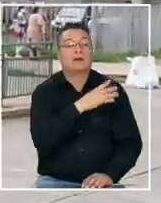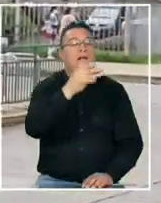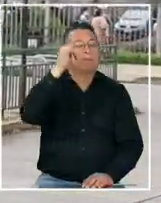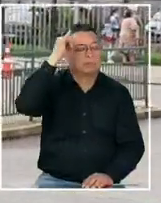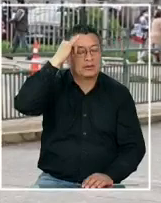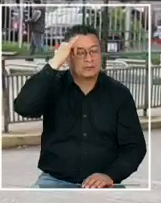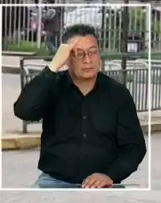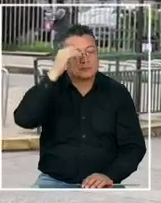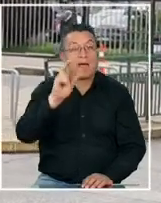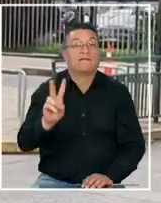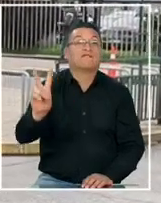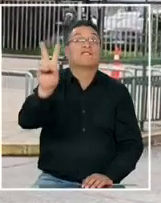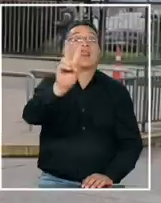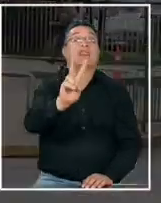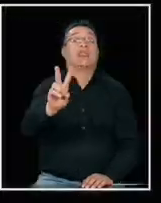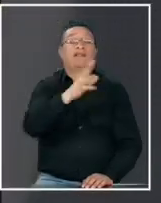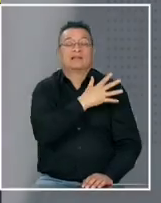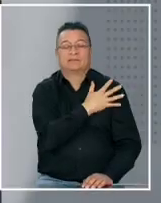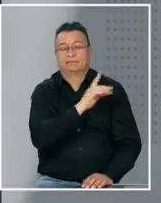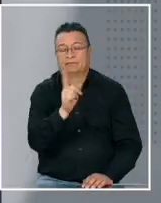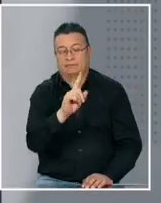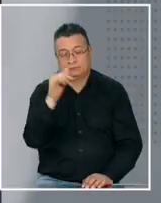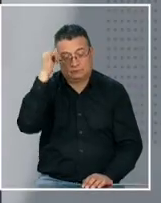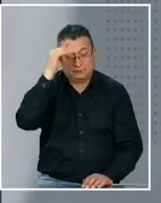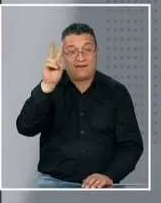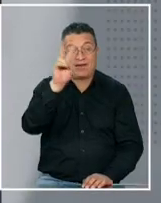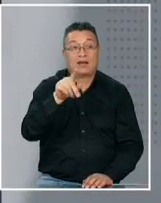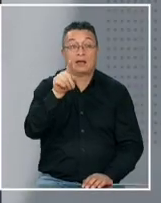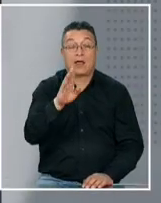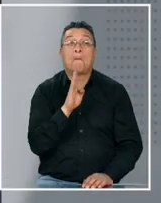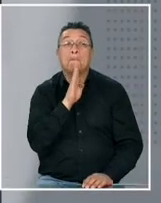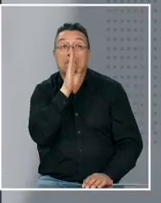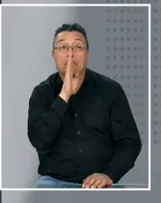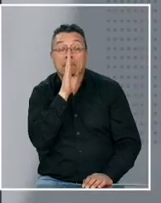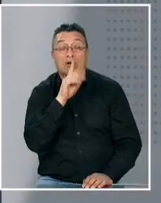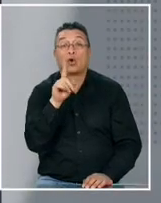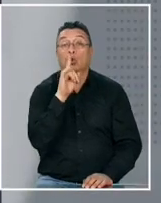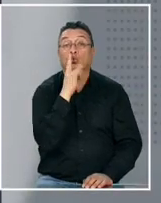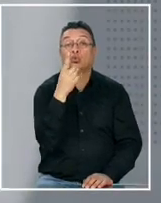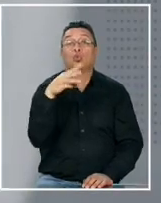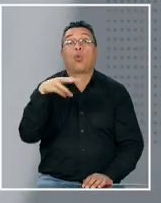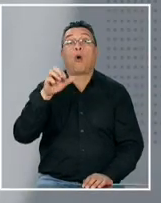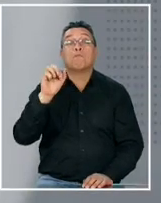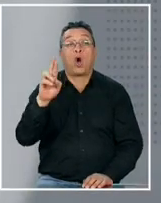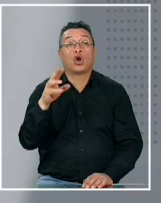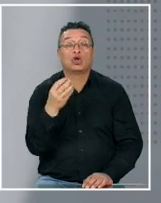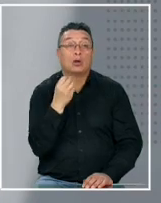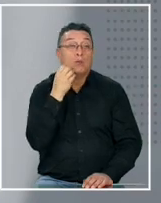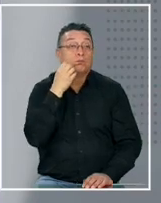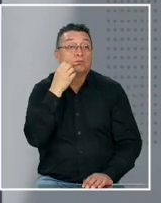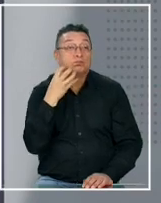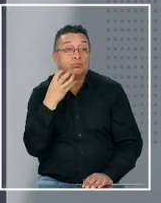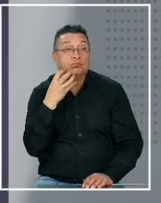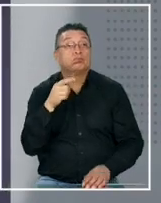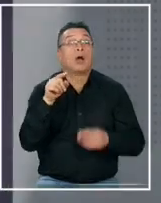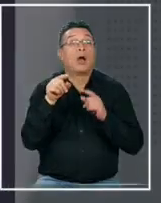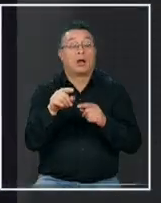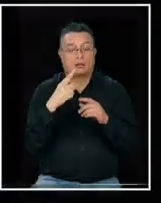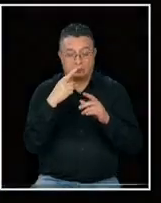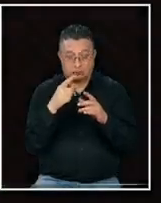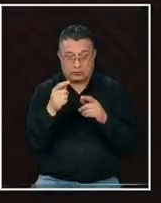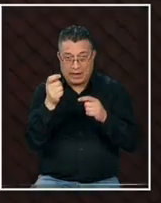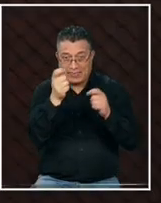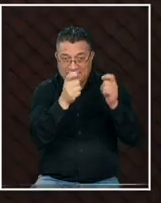pasado sábado 27 de mayo este perro que desarrolló un tumor en la mandíbula fue sometido a un tratamiento de